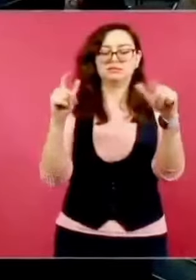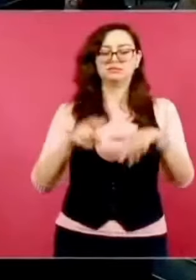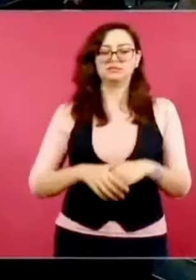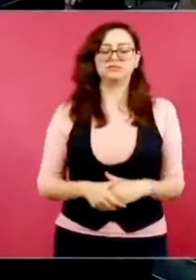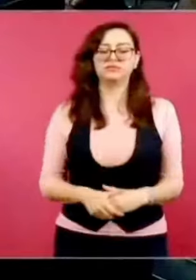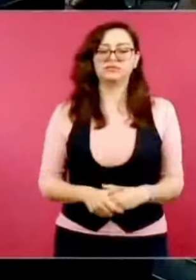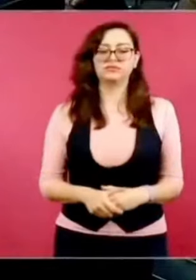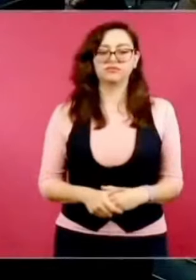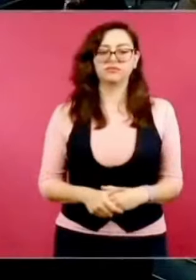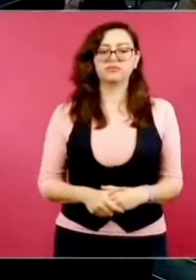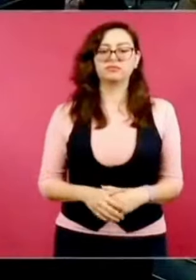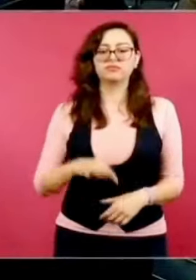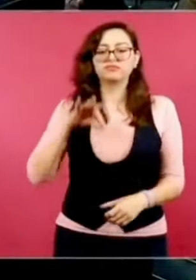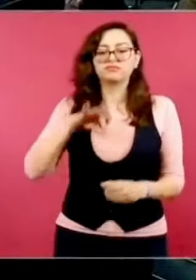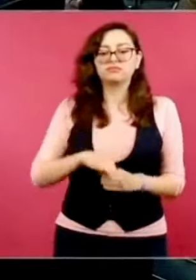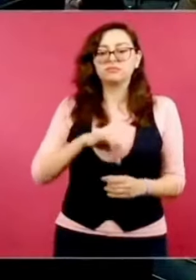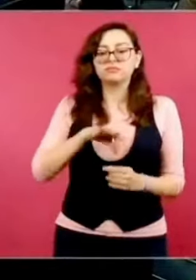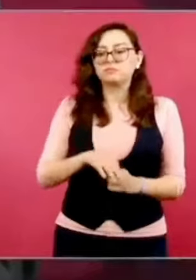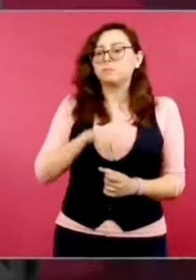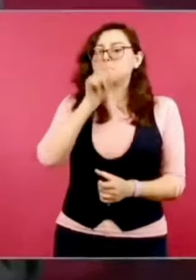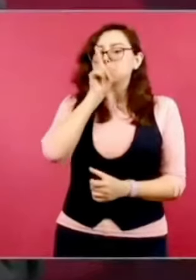con voto secreto